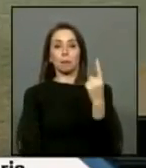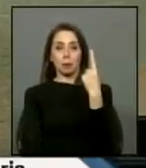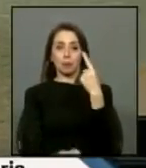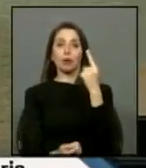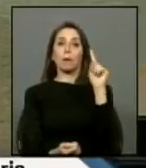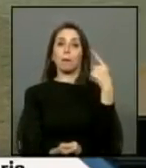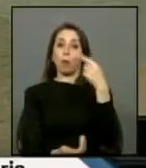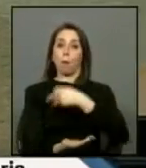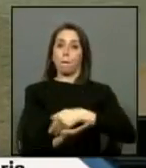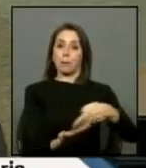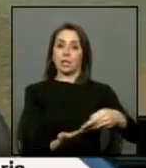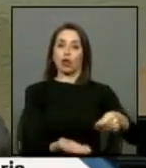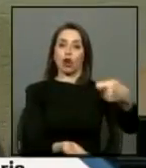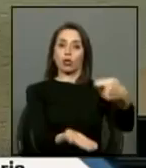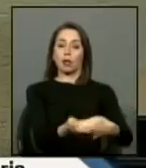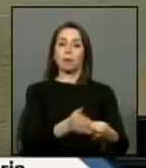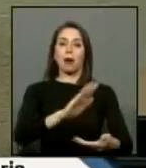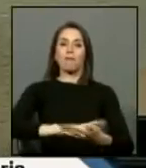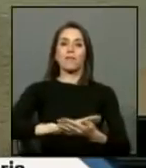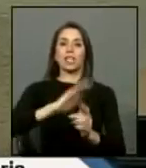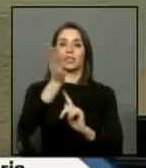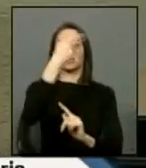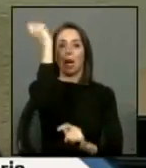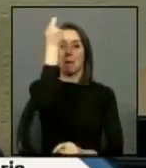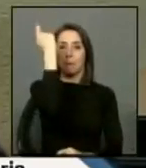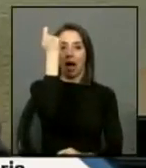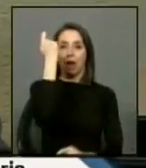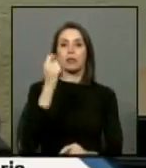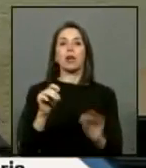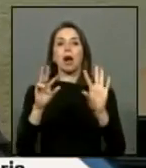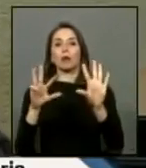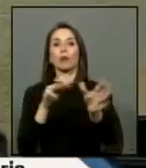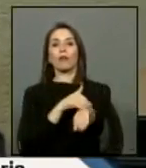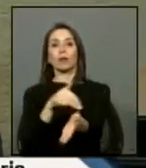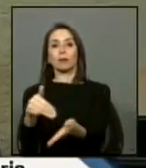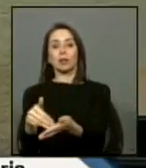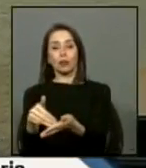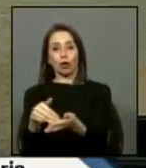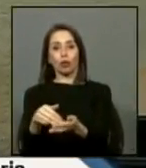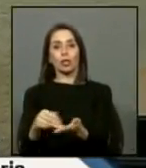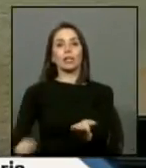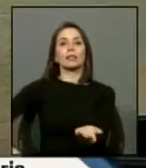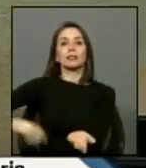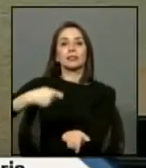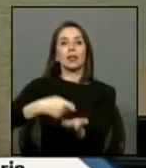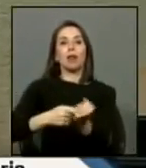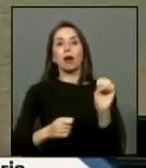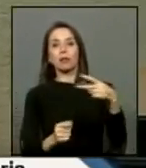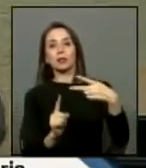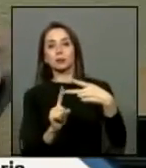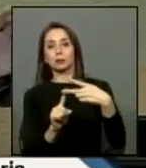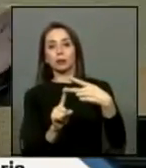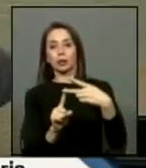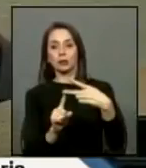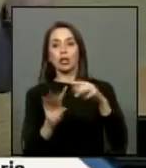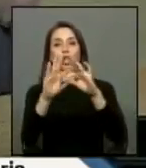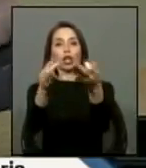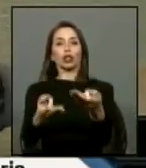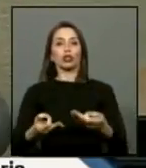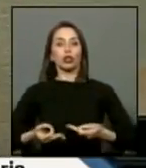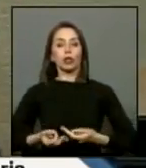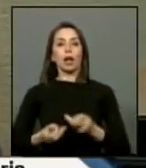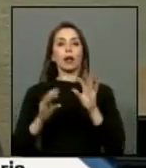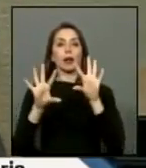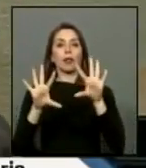un millón de aguinaldo de fiestas pachas y el de los nueve millones de pesos viene de atrasito total 10